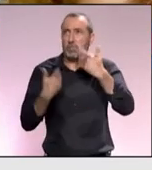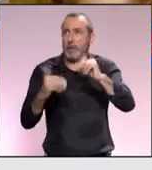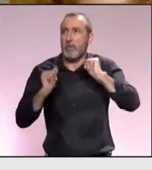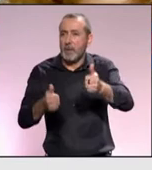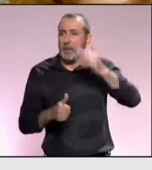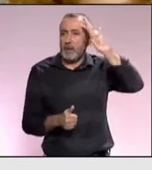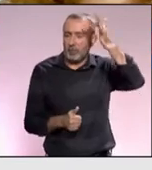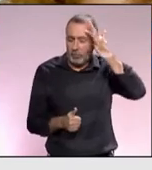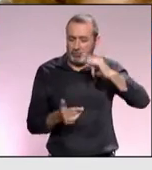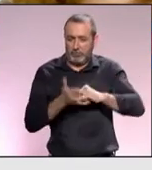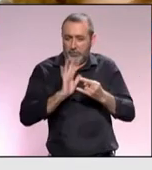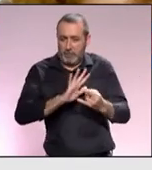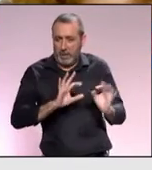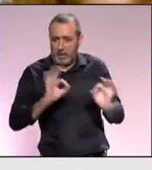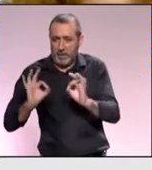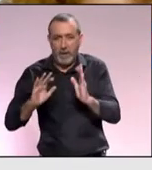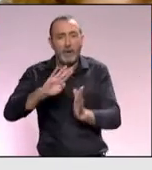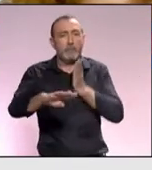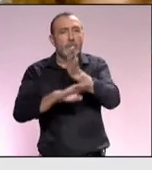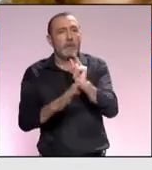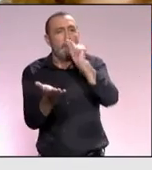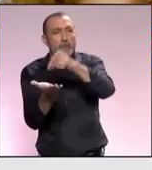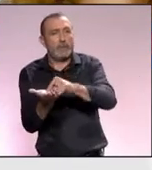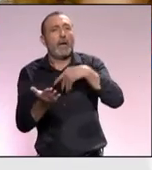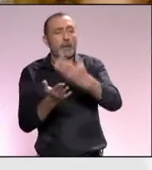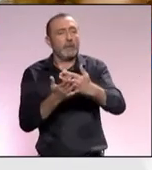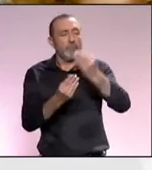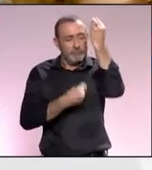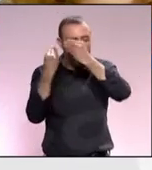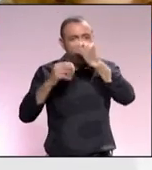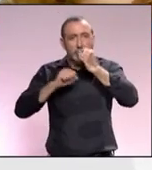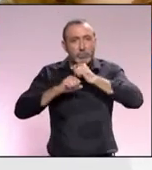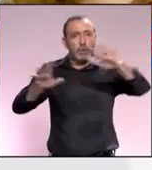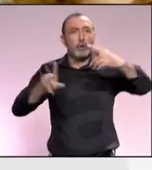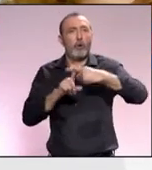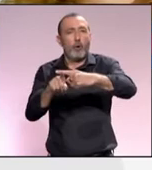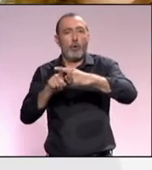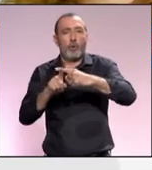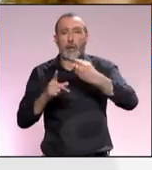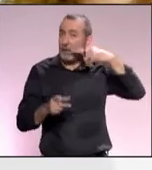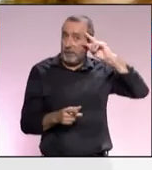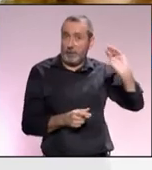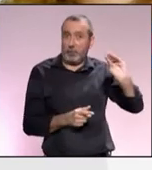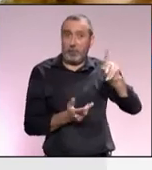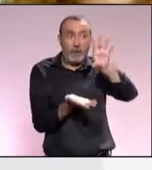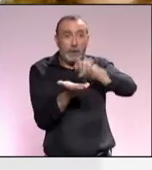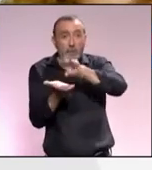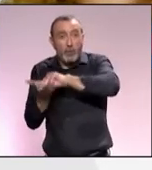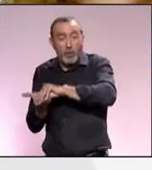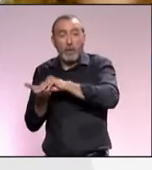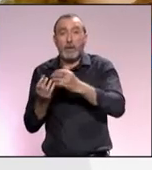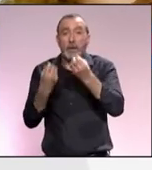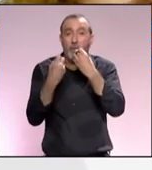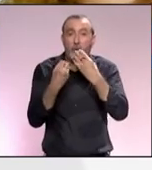sueña con el viaje lo planifica visita el destino hasta que comparte sus memorias obtener toda esta información